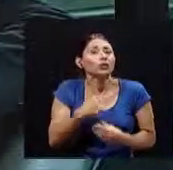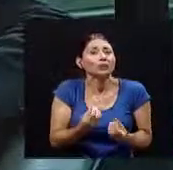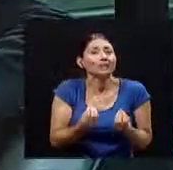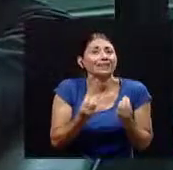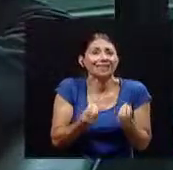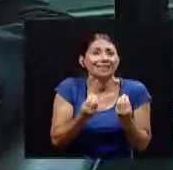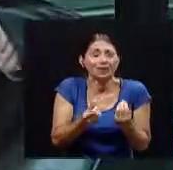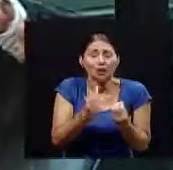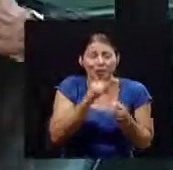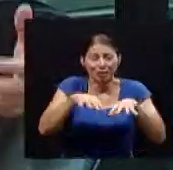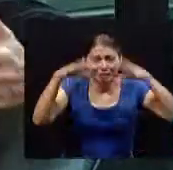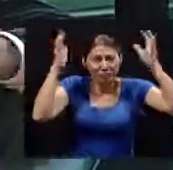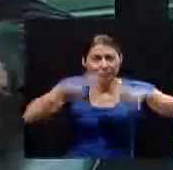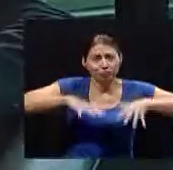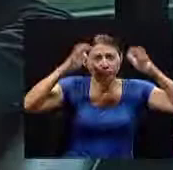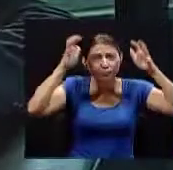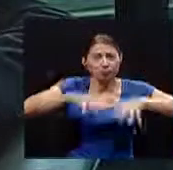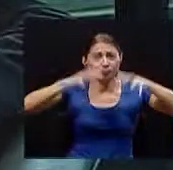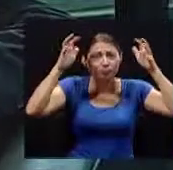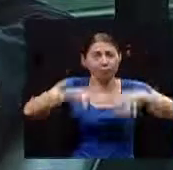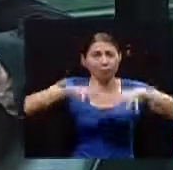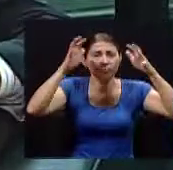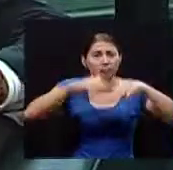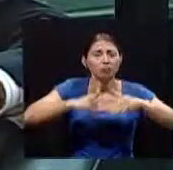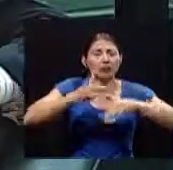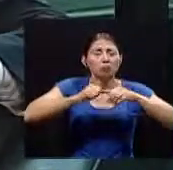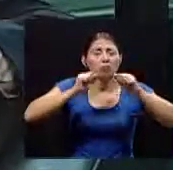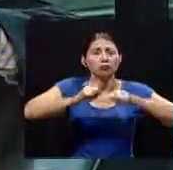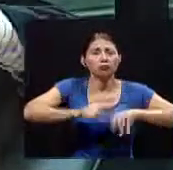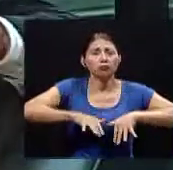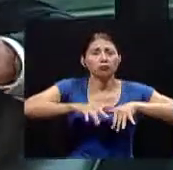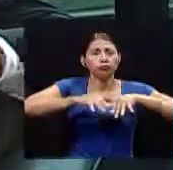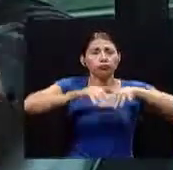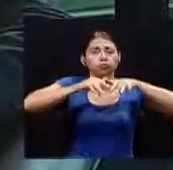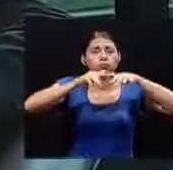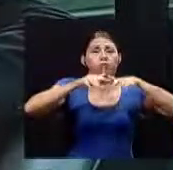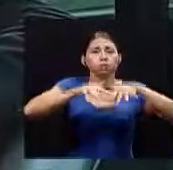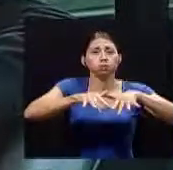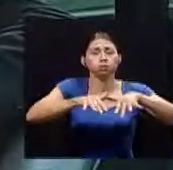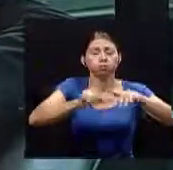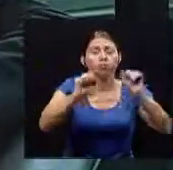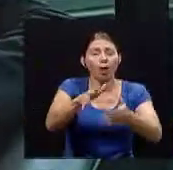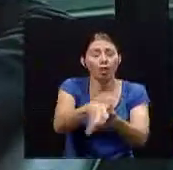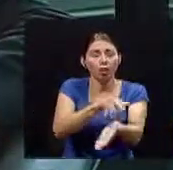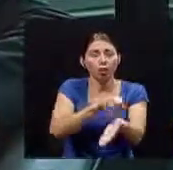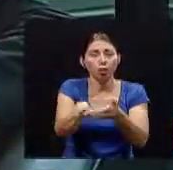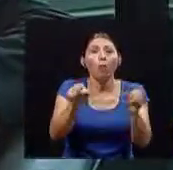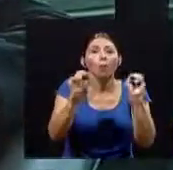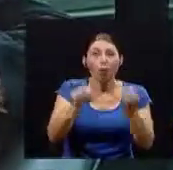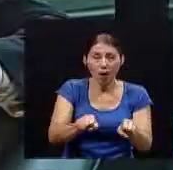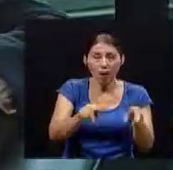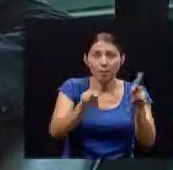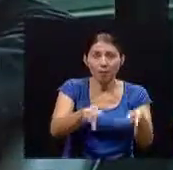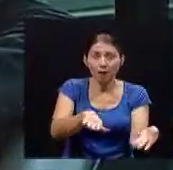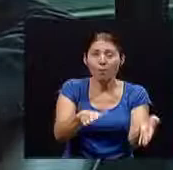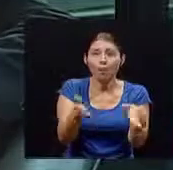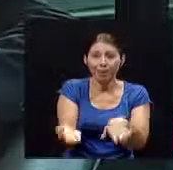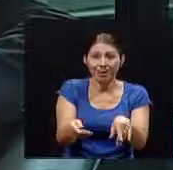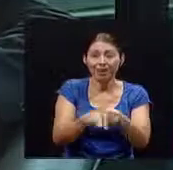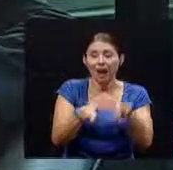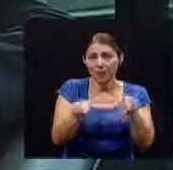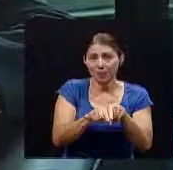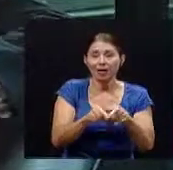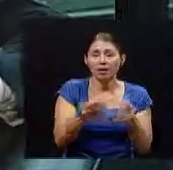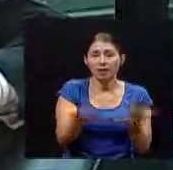serios de inundaciones que no solamente provocan daños a la propiedad sino pueden matar gente por la gente que se ve